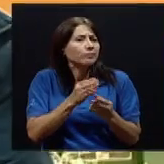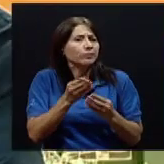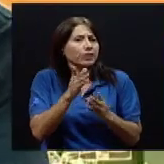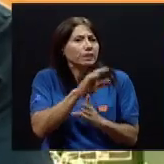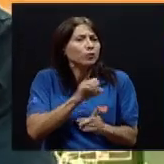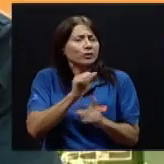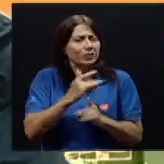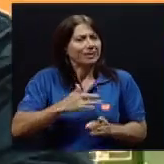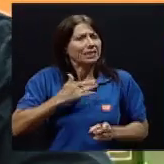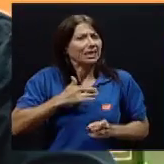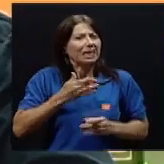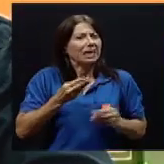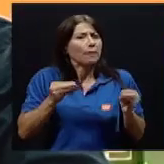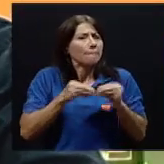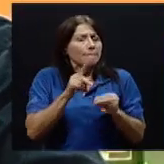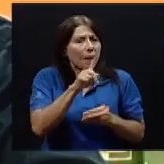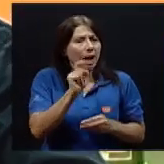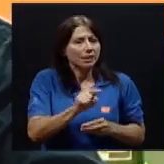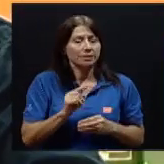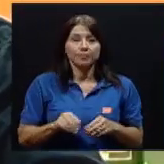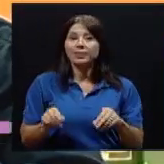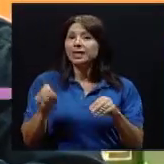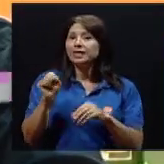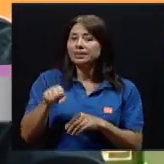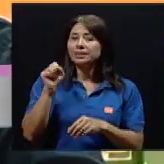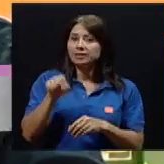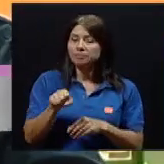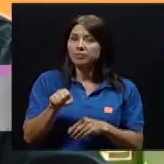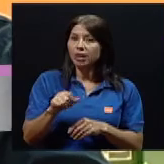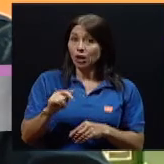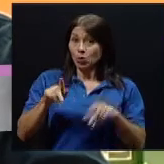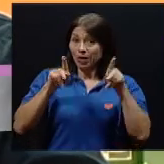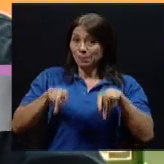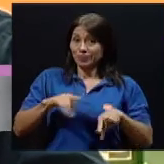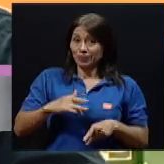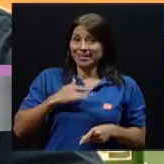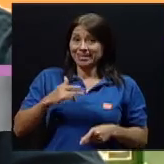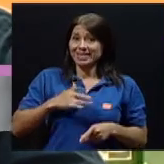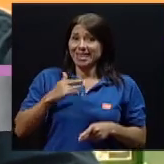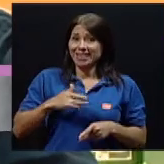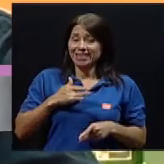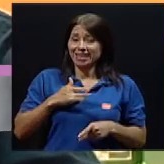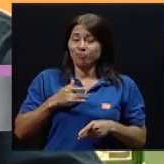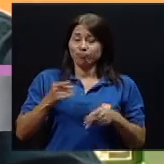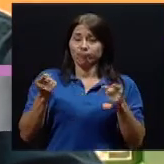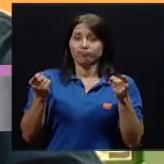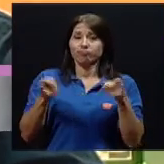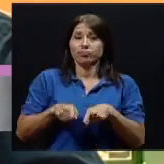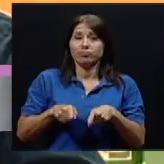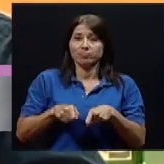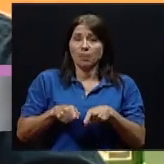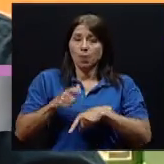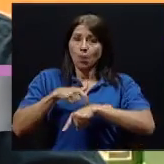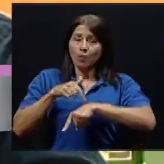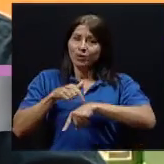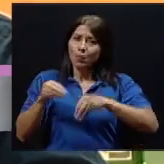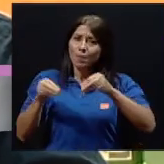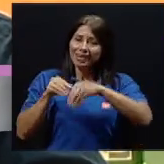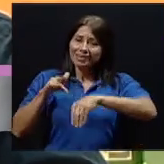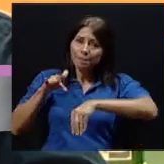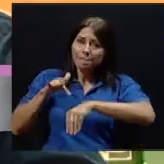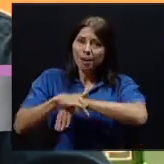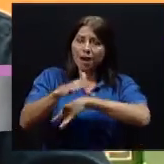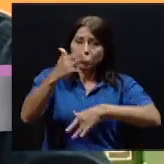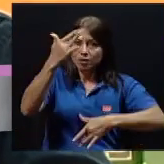Sí, los síntomas van a derivar en los estadios más tempranos del síndrome como tal.